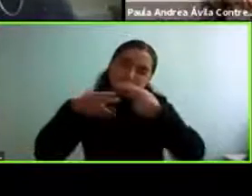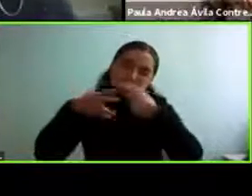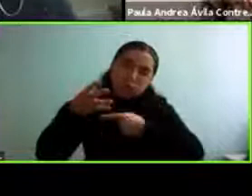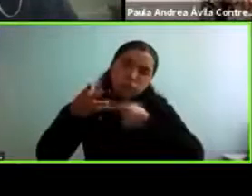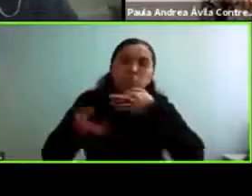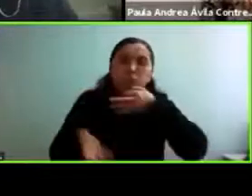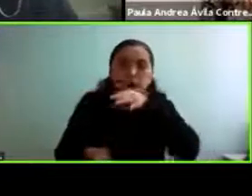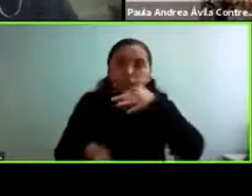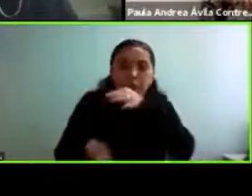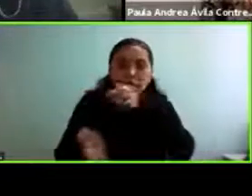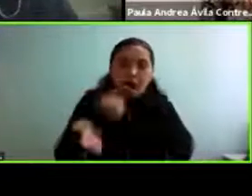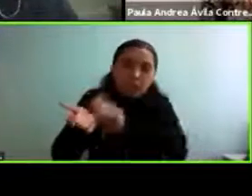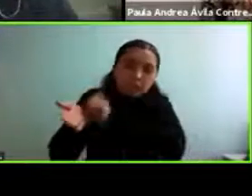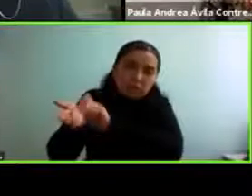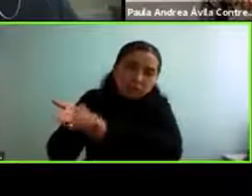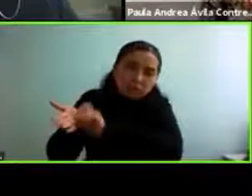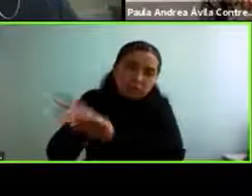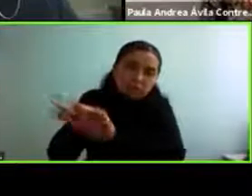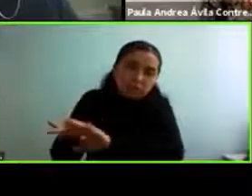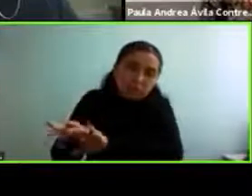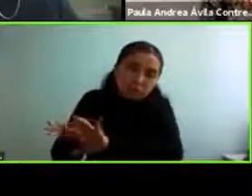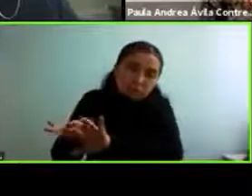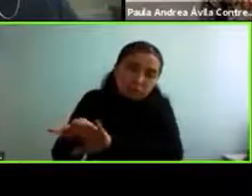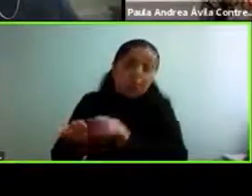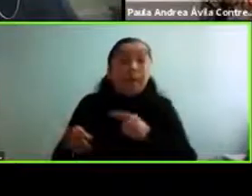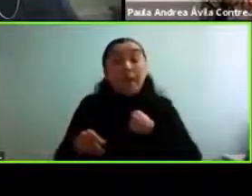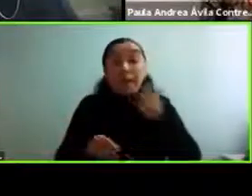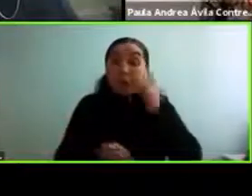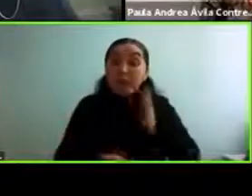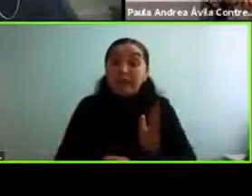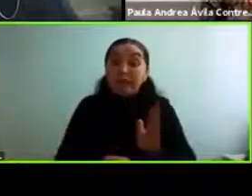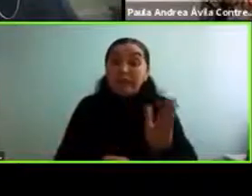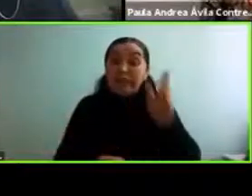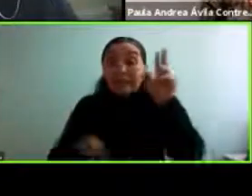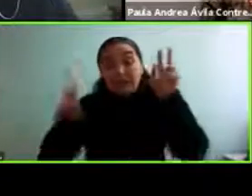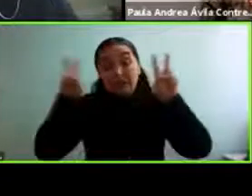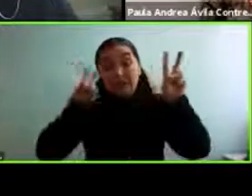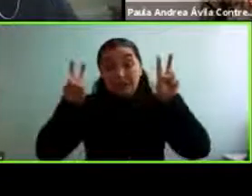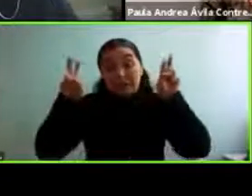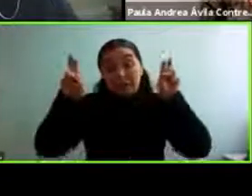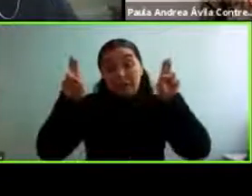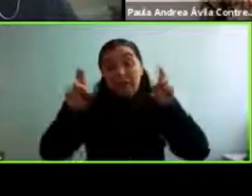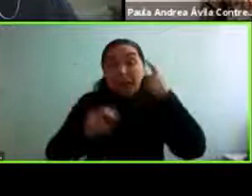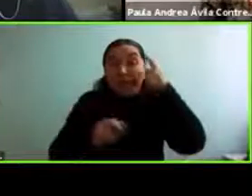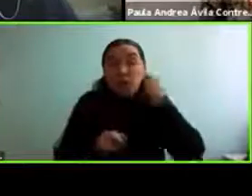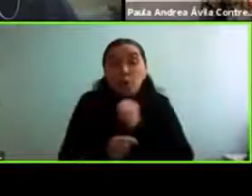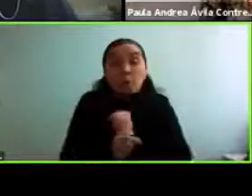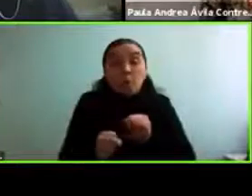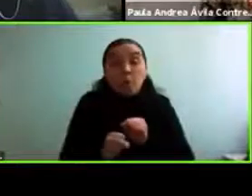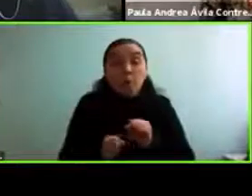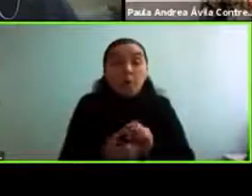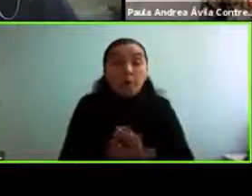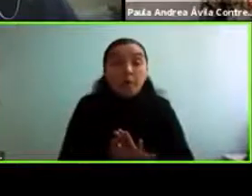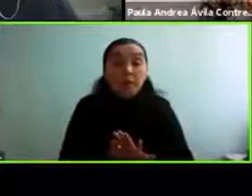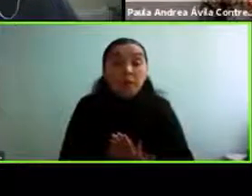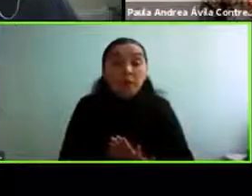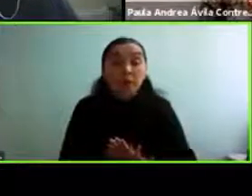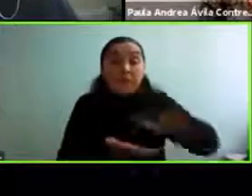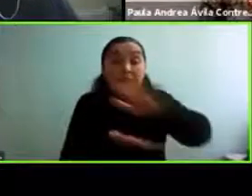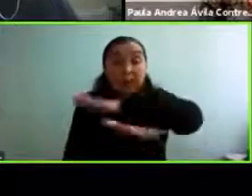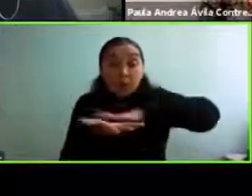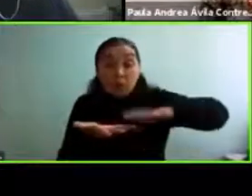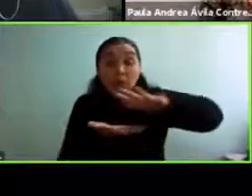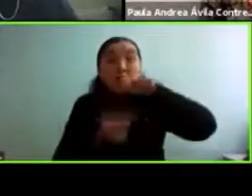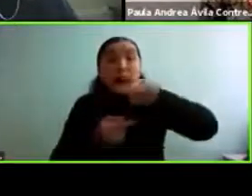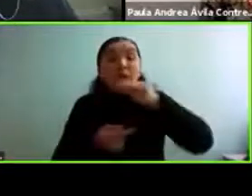probablemente tendremos que seguir con este tipo de actividades porque es necesario pero no podemos hacernos locos tampoco en el contexto que estamos viviendo